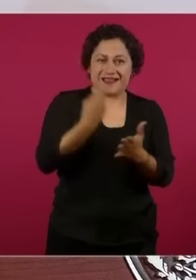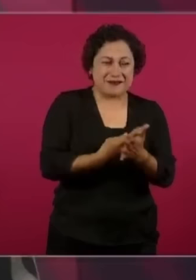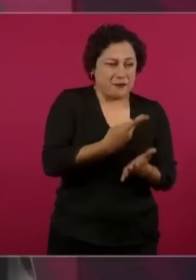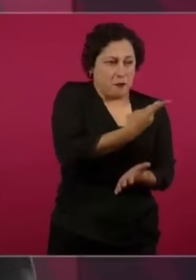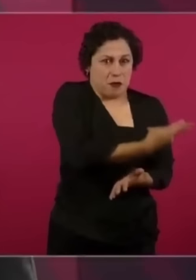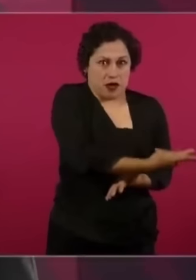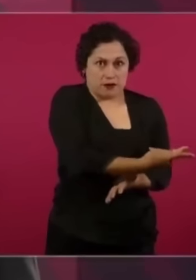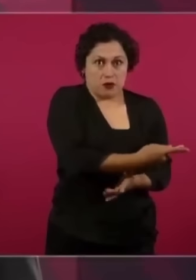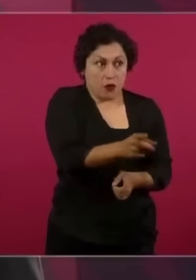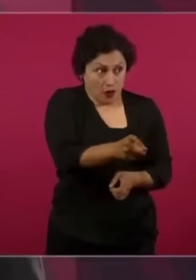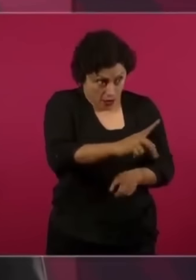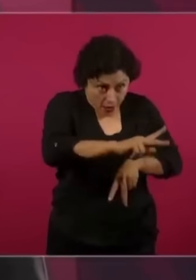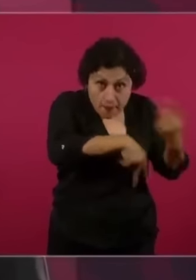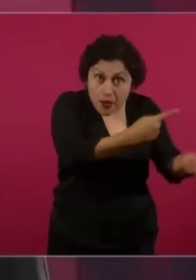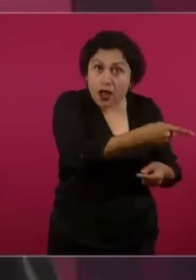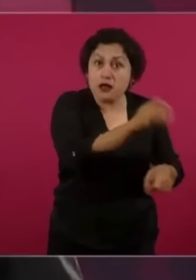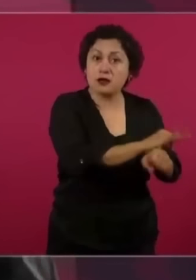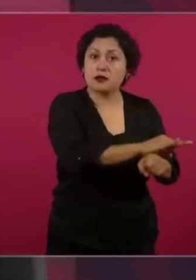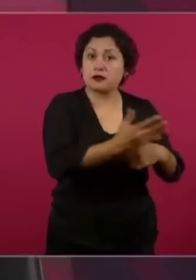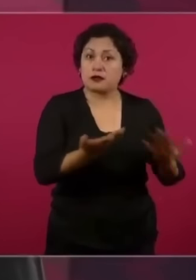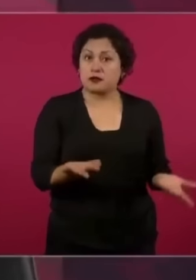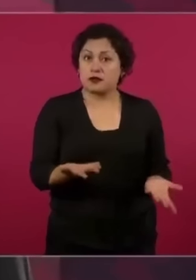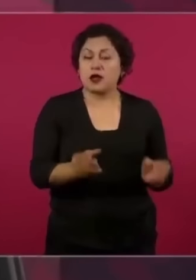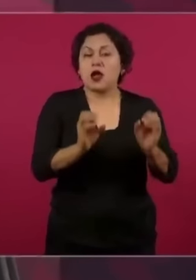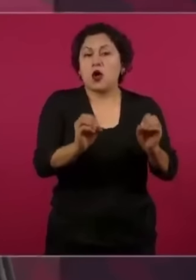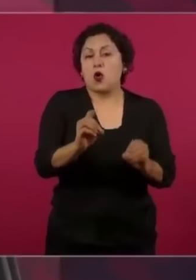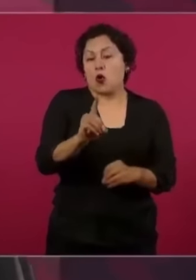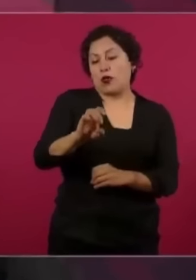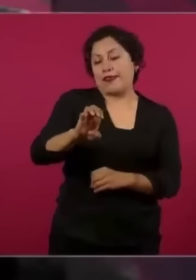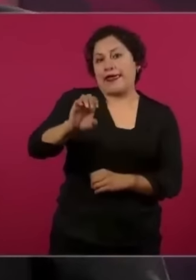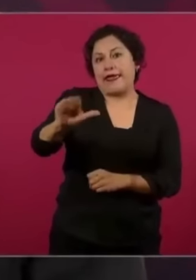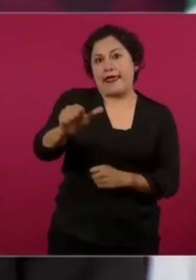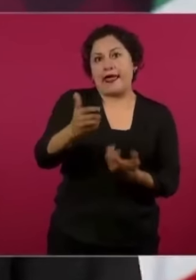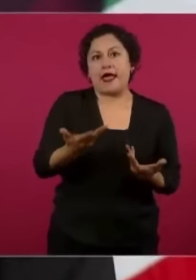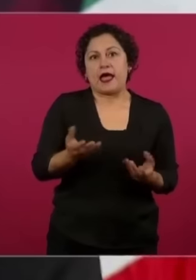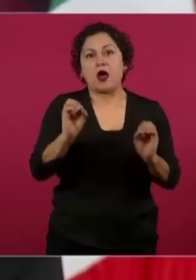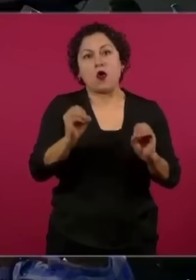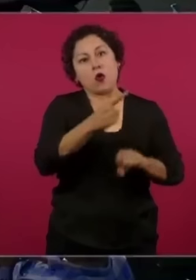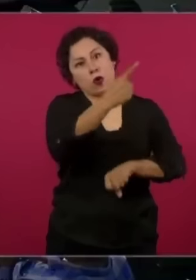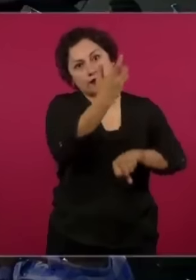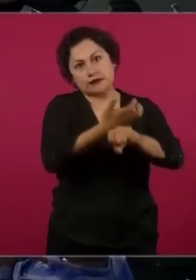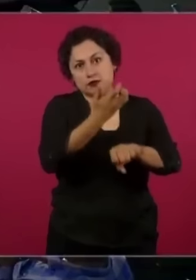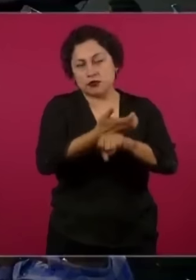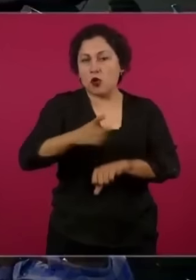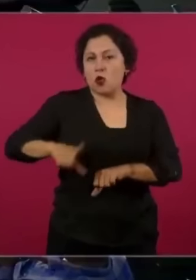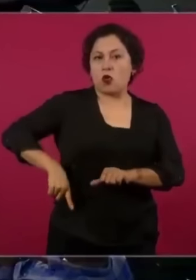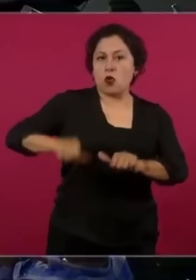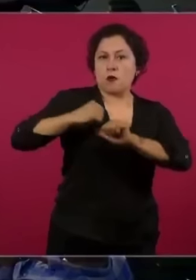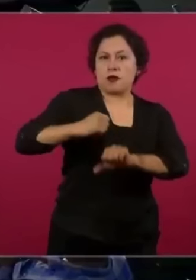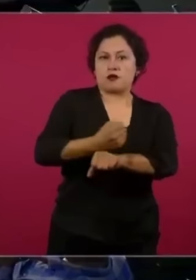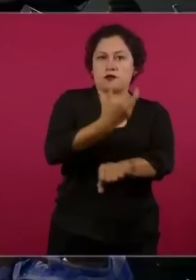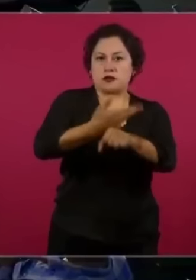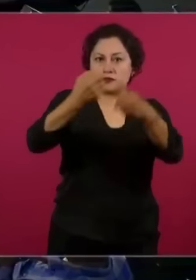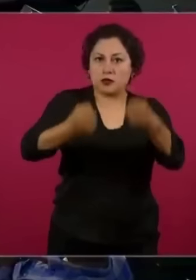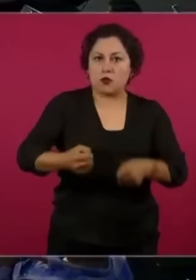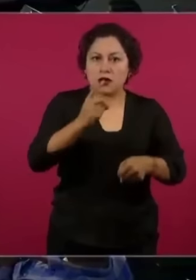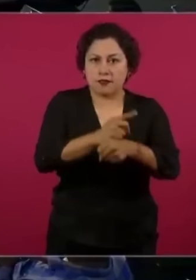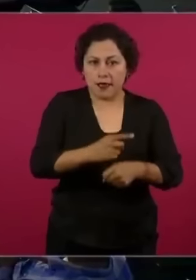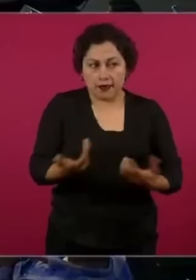desde luego el Departamento Estado, el Departamento de Justicia en Estados Unidos